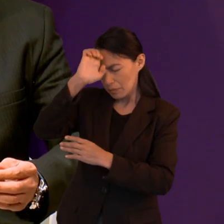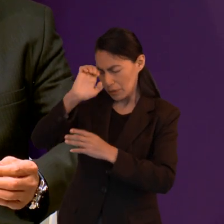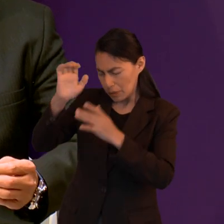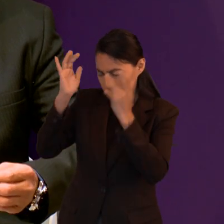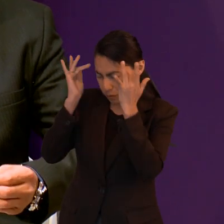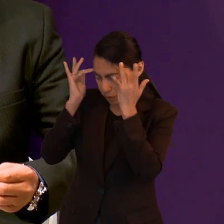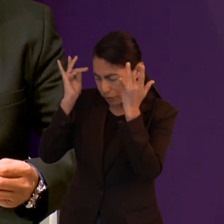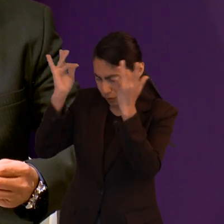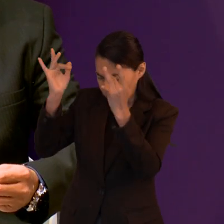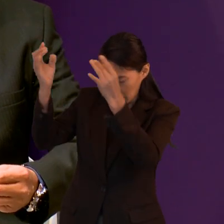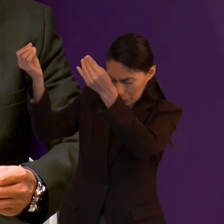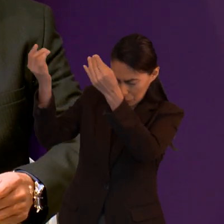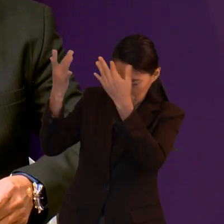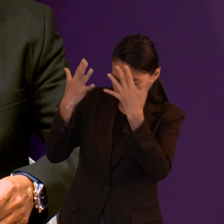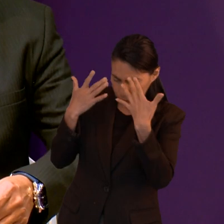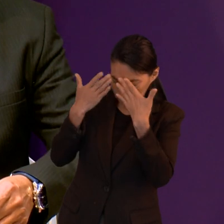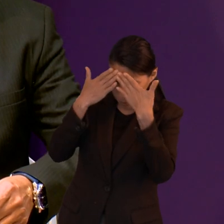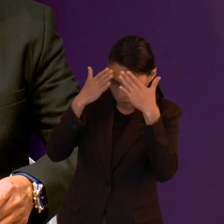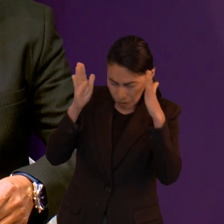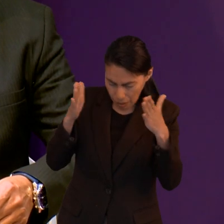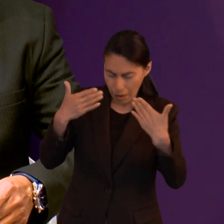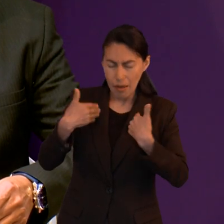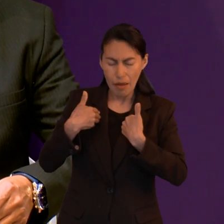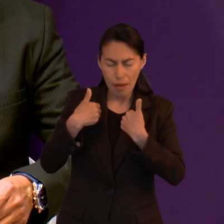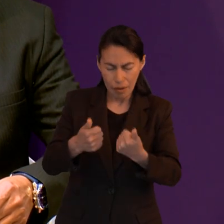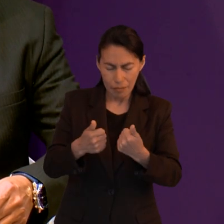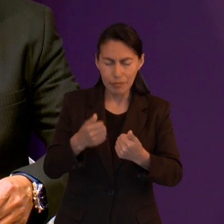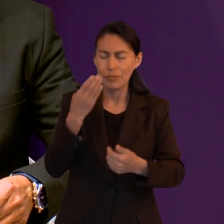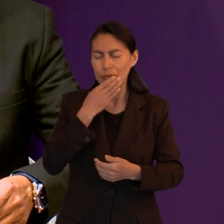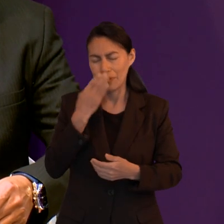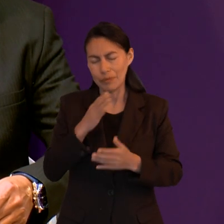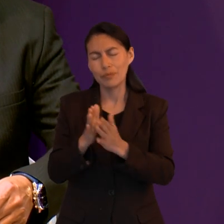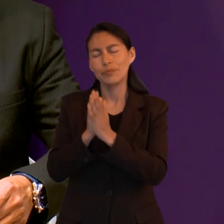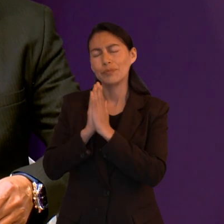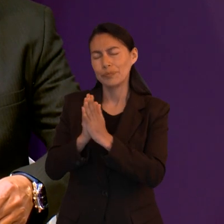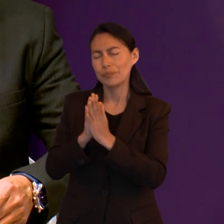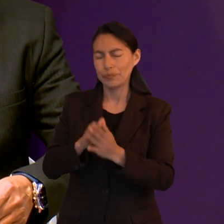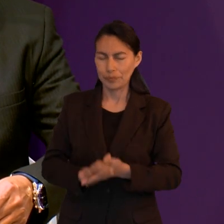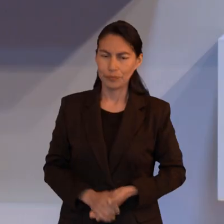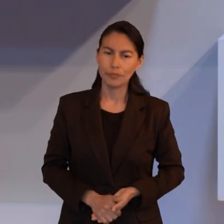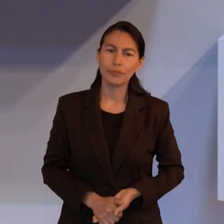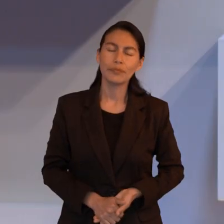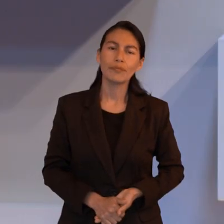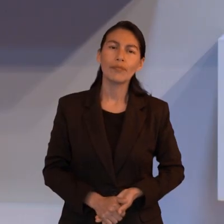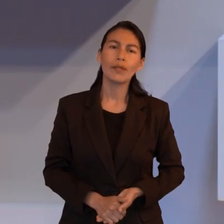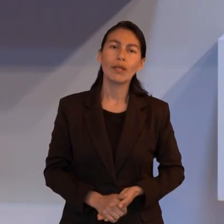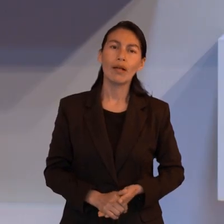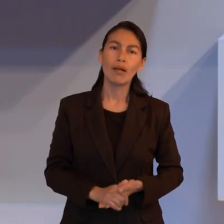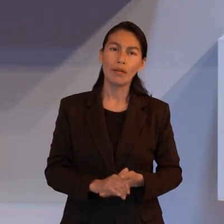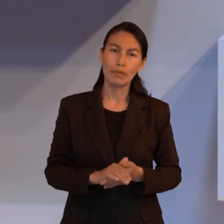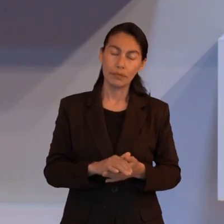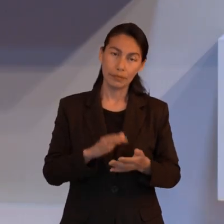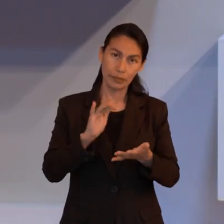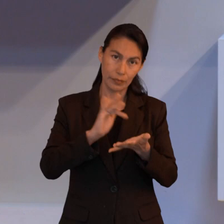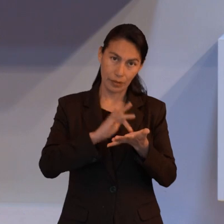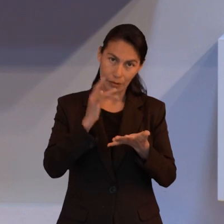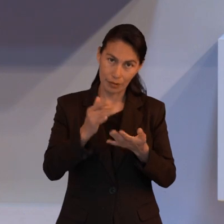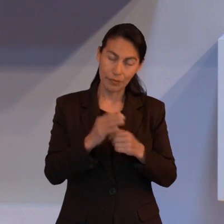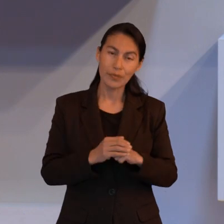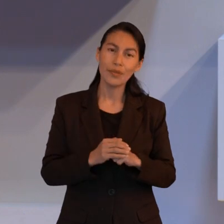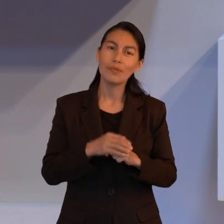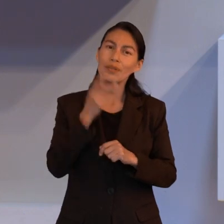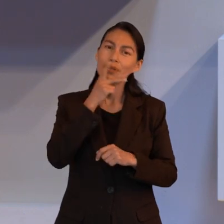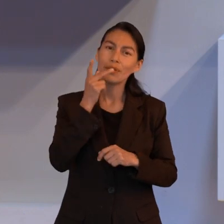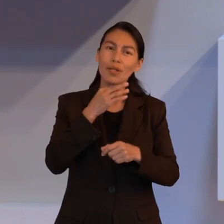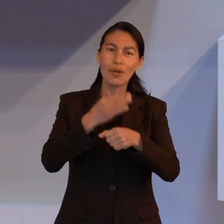comprender y practicar estas verdades bíblicas. En Cristo Jesús. Amén. Amén. Muchas gracias, Pastor. Bueno, pues